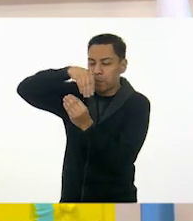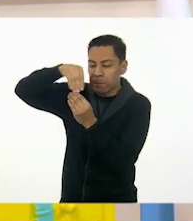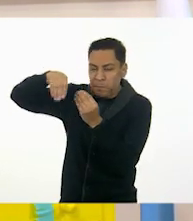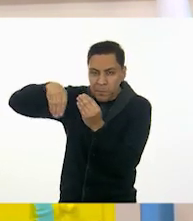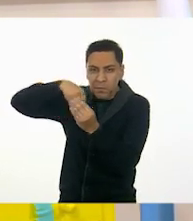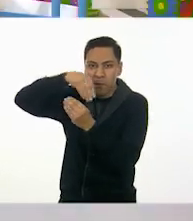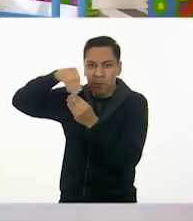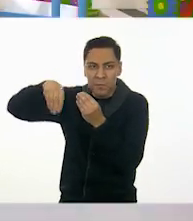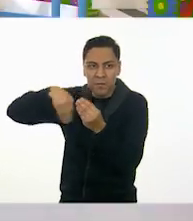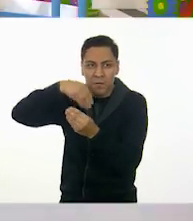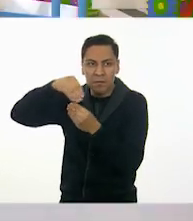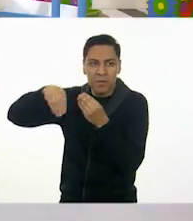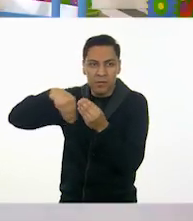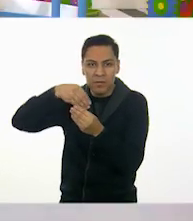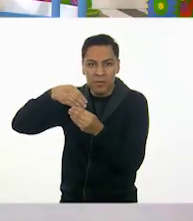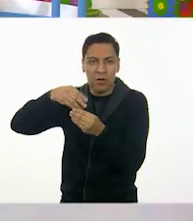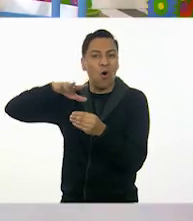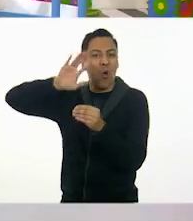abrirlo un poco.